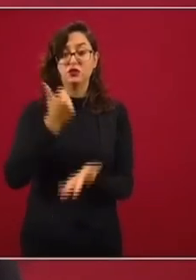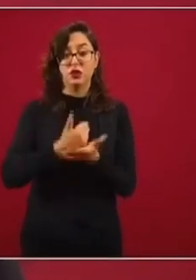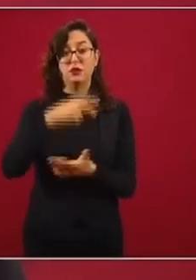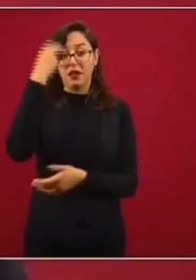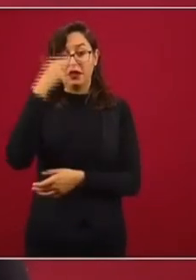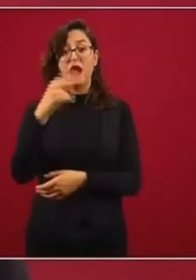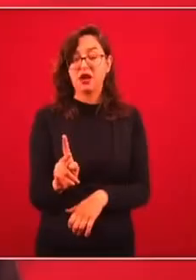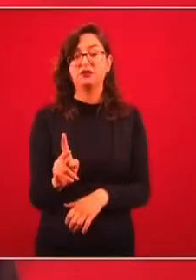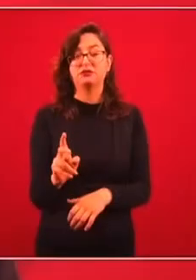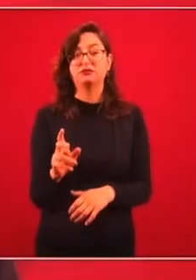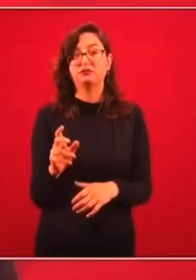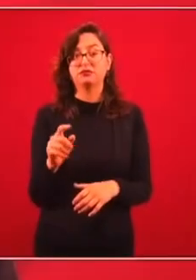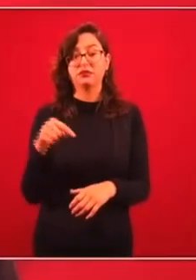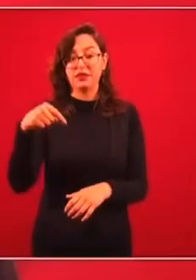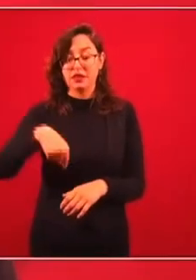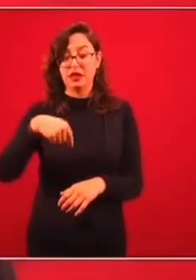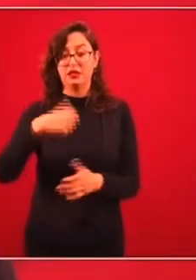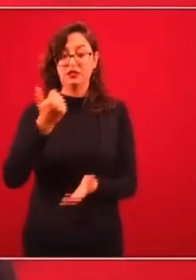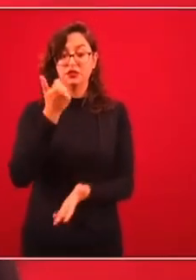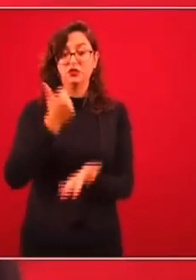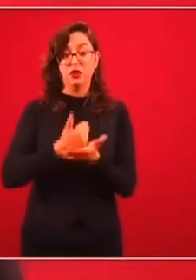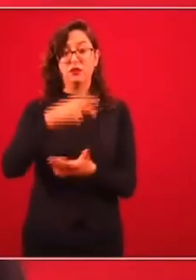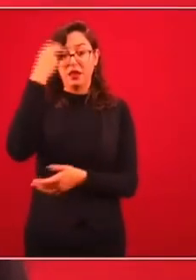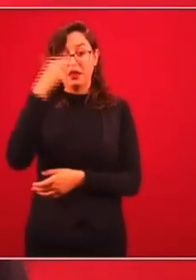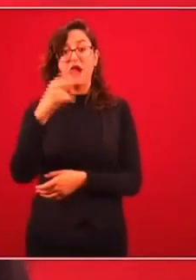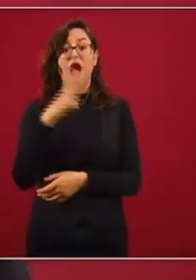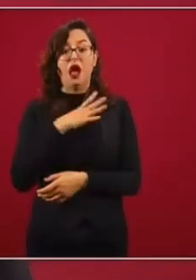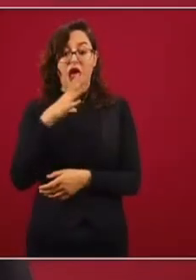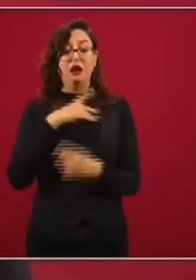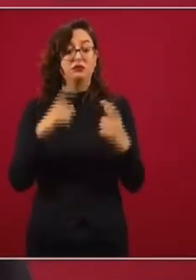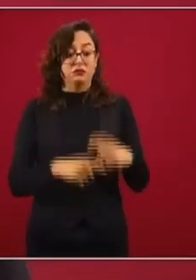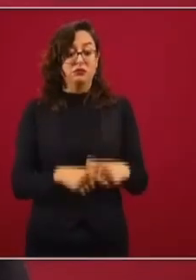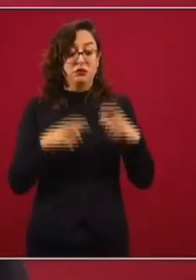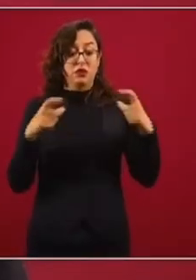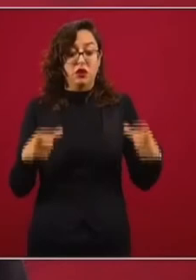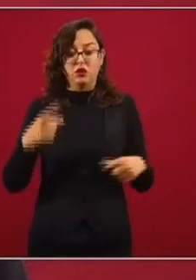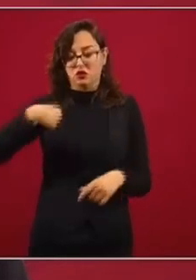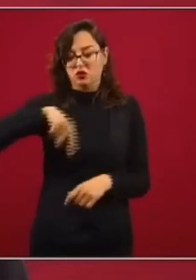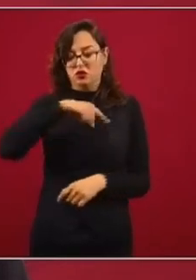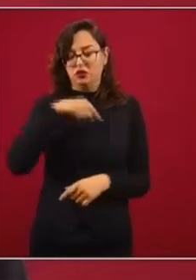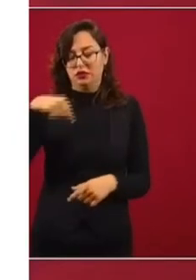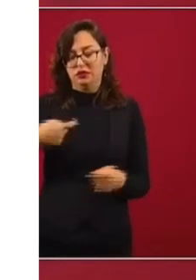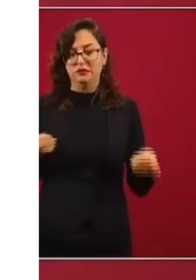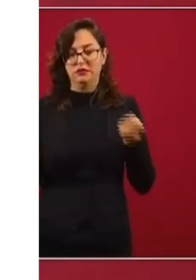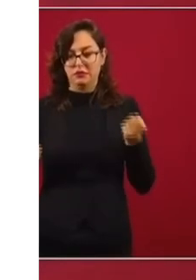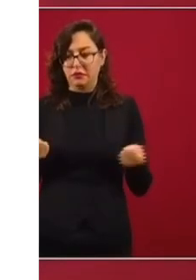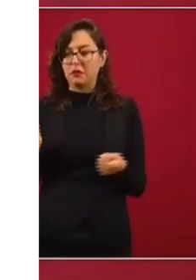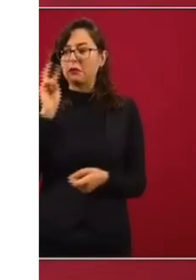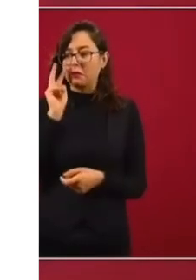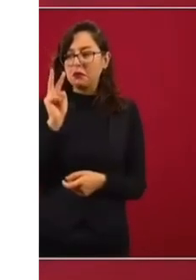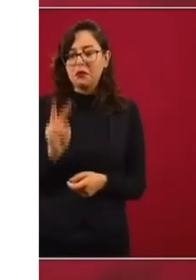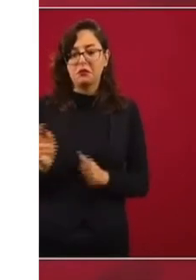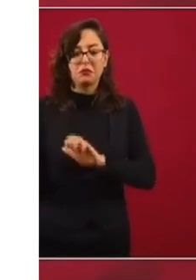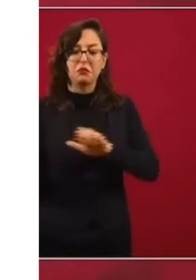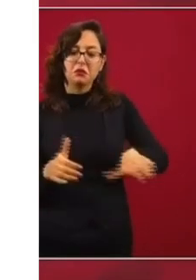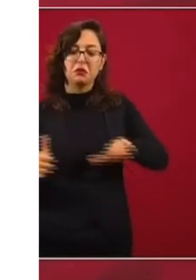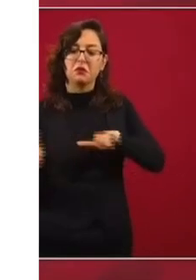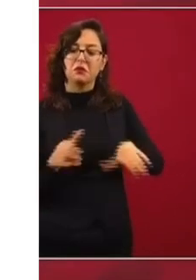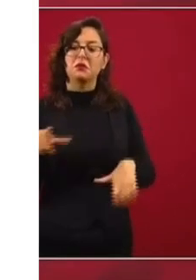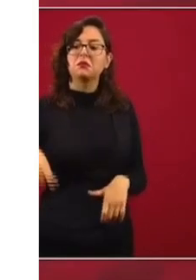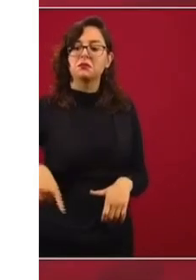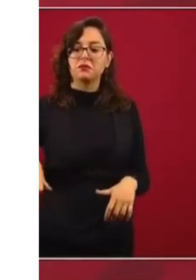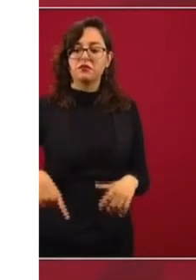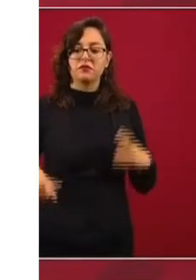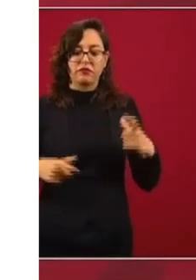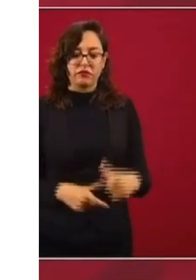nosotros operamos la educación, sí vemos un crecimiento de la